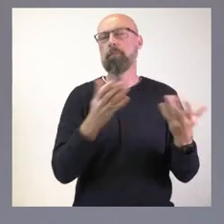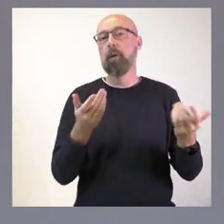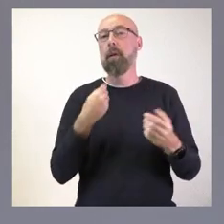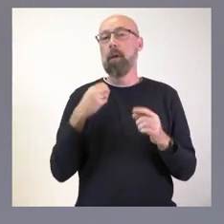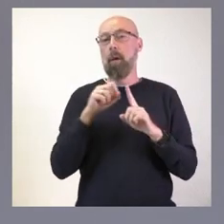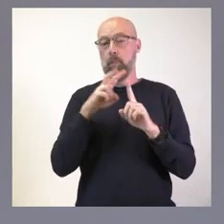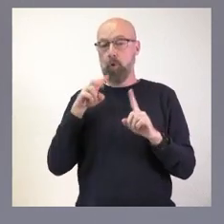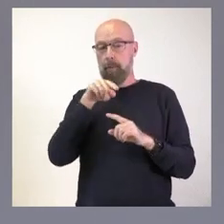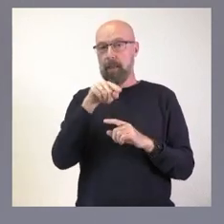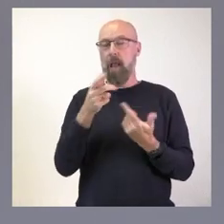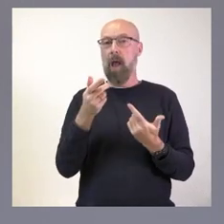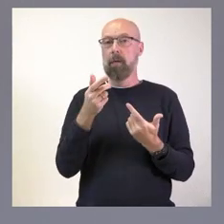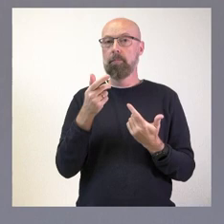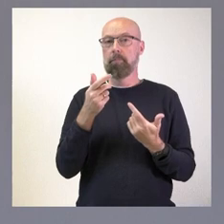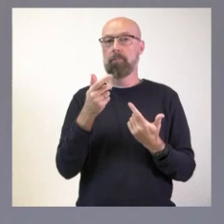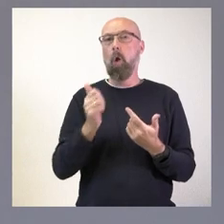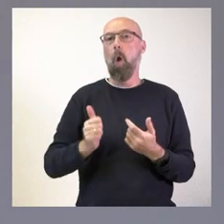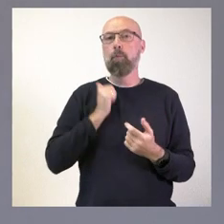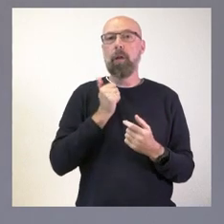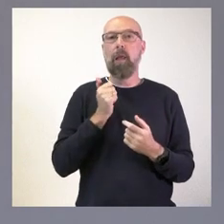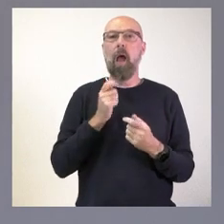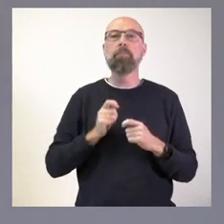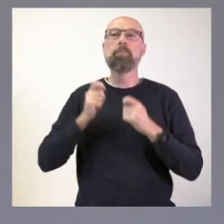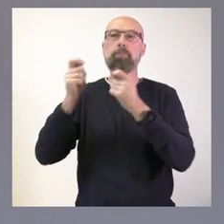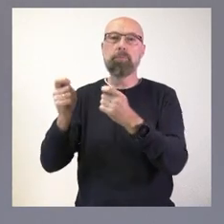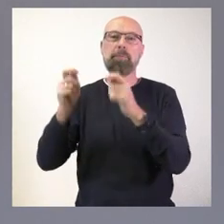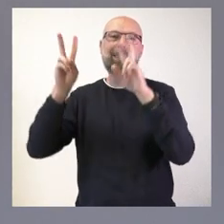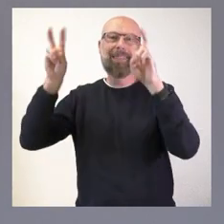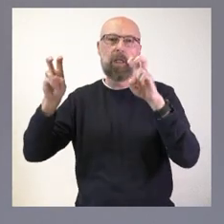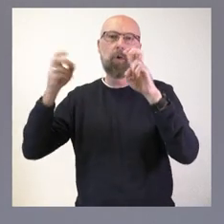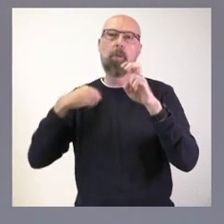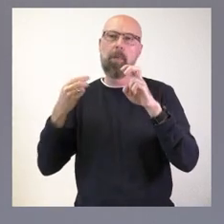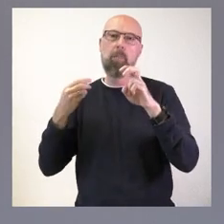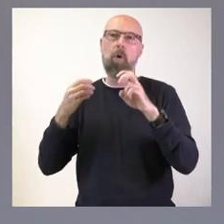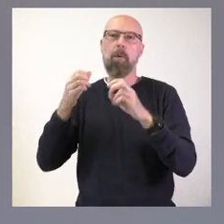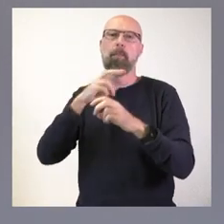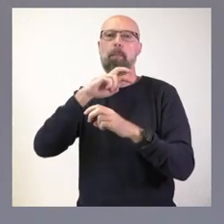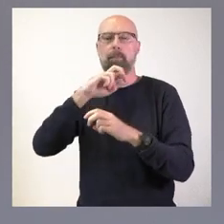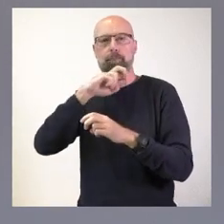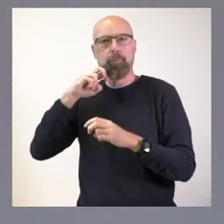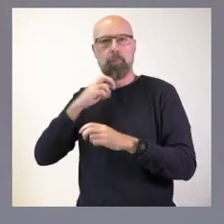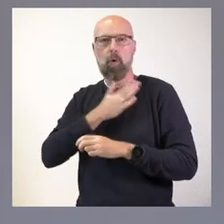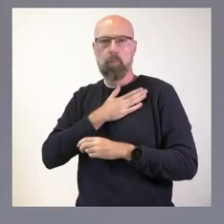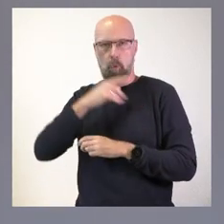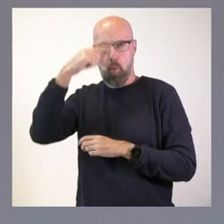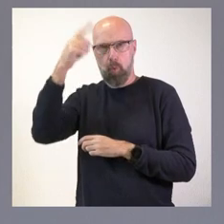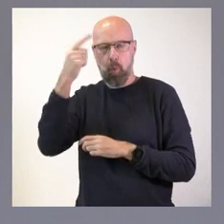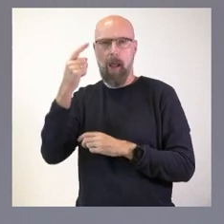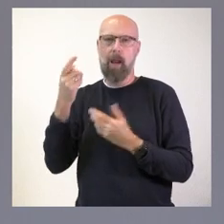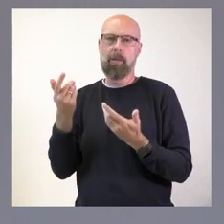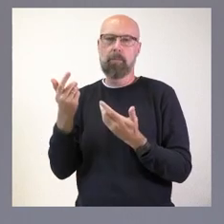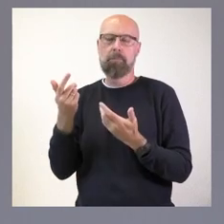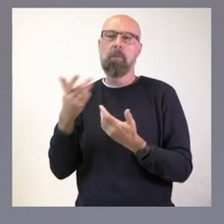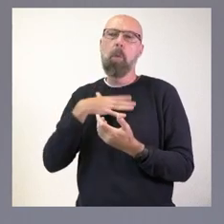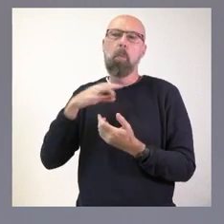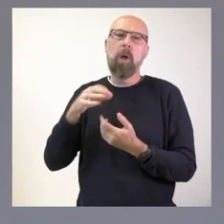de la oportunidad de su declaración como bien de interés cultural en su categoría industrial podría ser interesante estudiar la posibilidad de